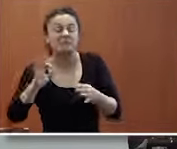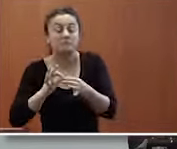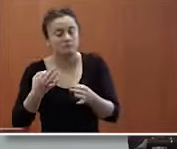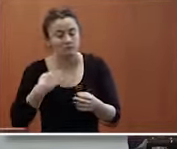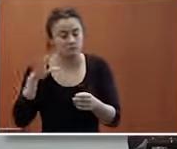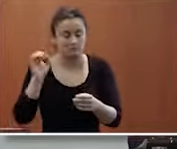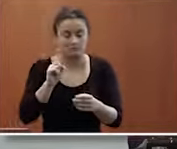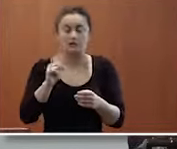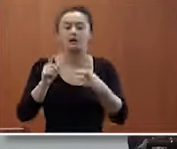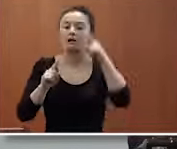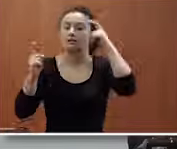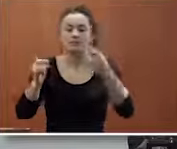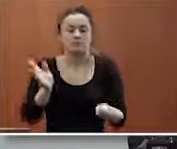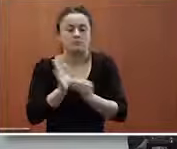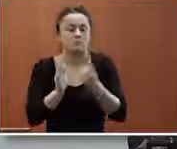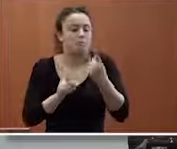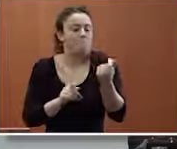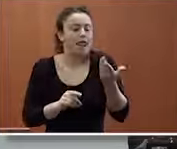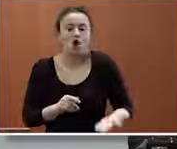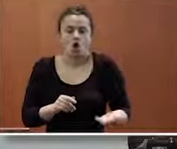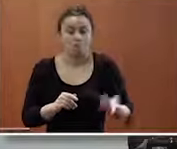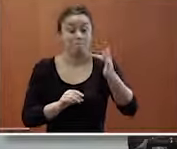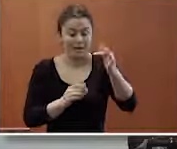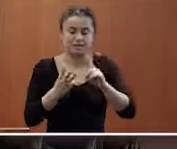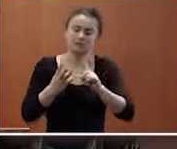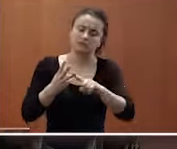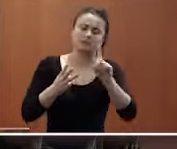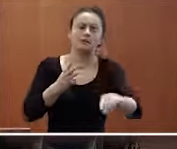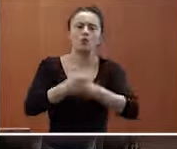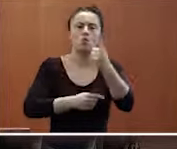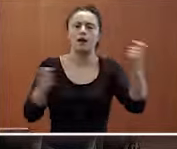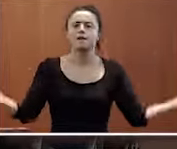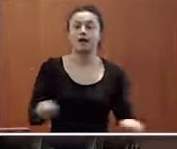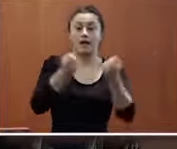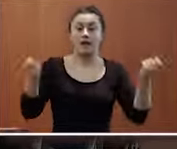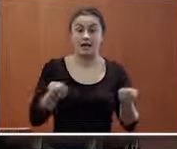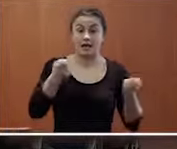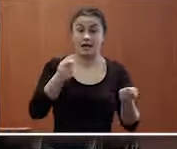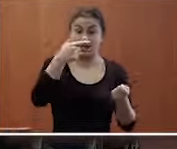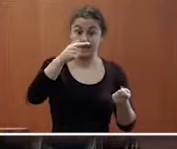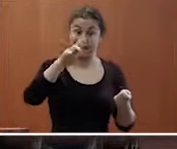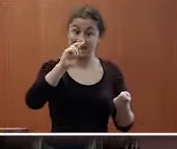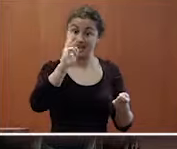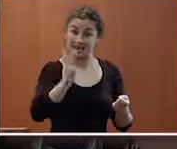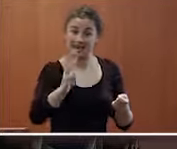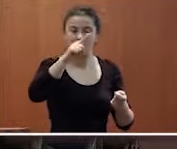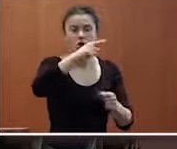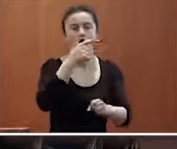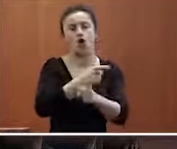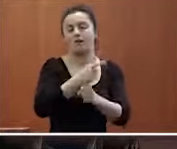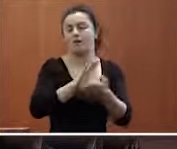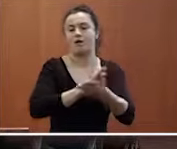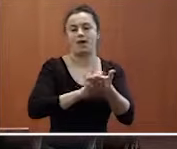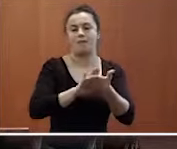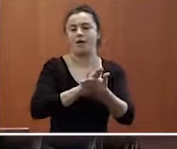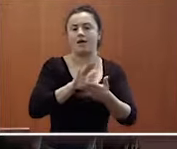año de incorporar a un elemento potente estamos trabajando también hemos hecho una campaña para que en el gris sea obligado a hablar de temas de discapacidad